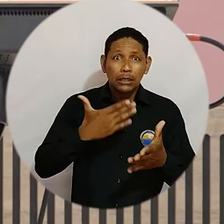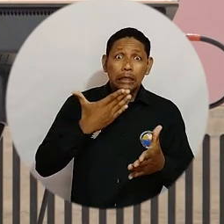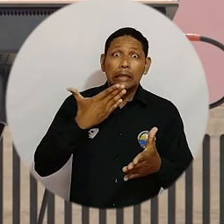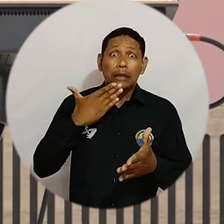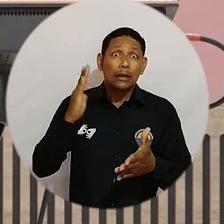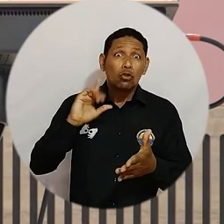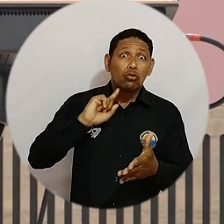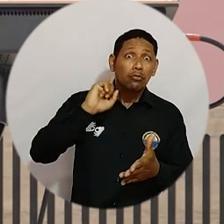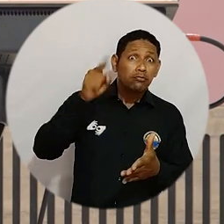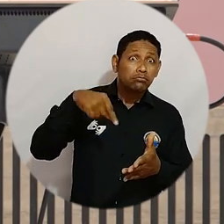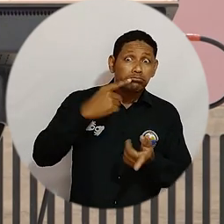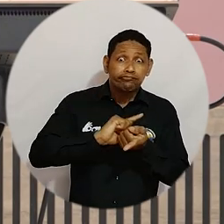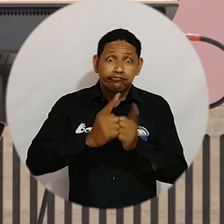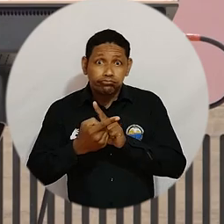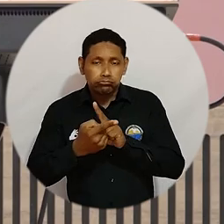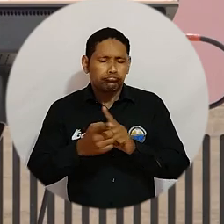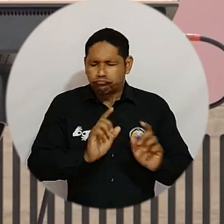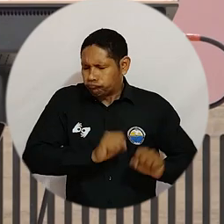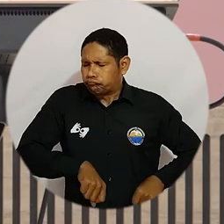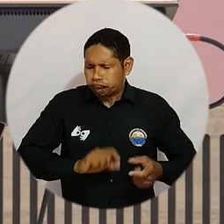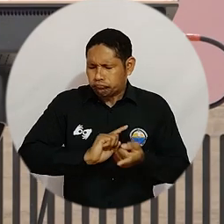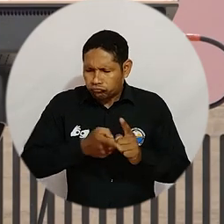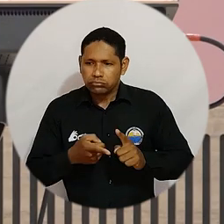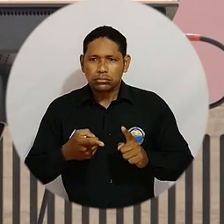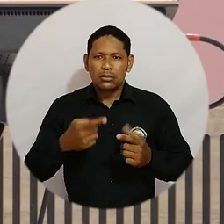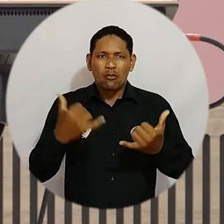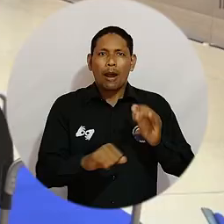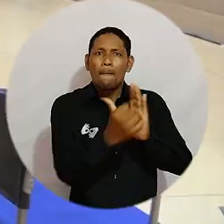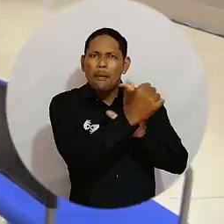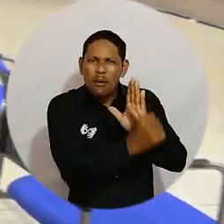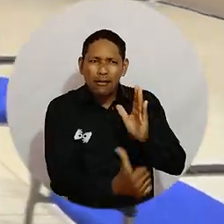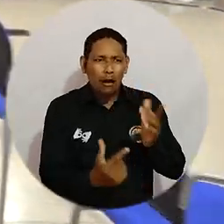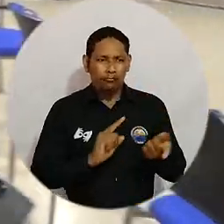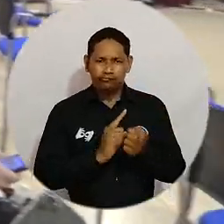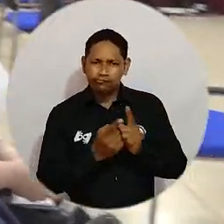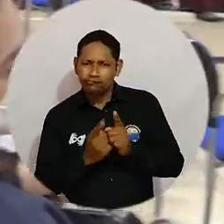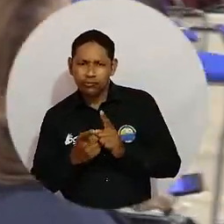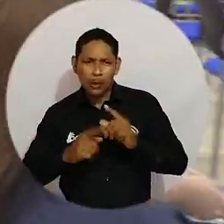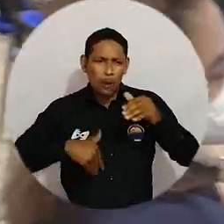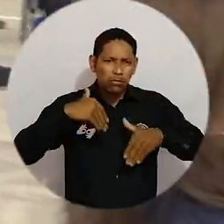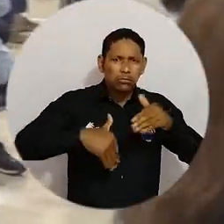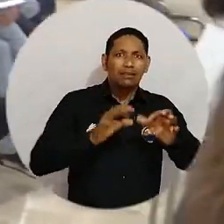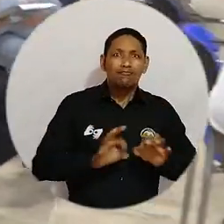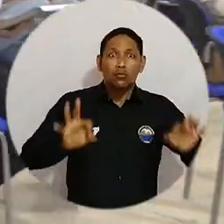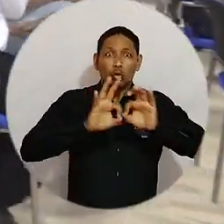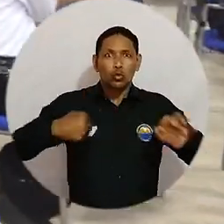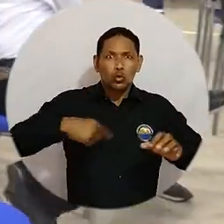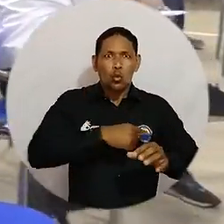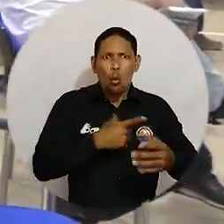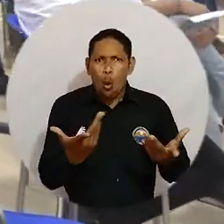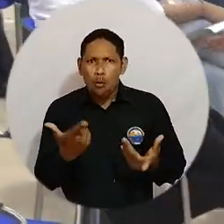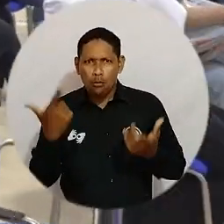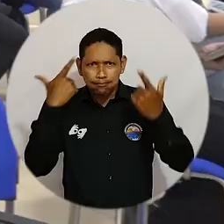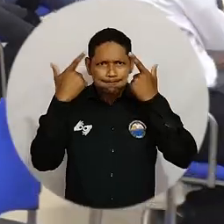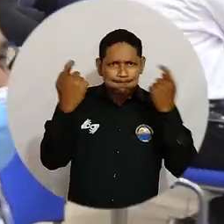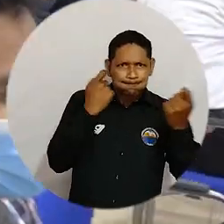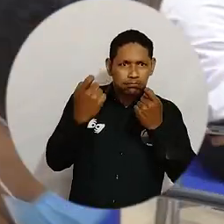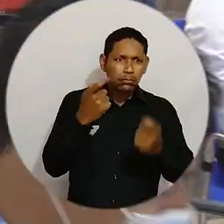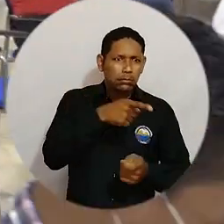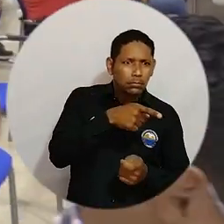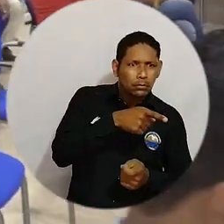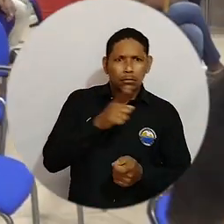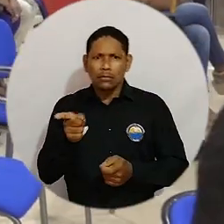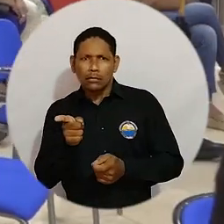cambiarlos, los cambiamos. Igual hemos cogido en este momento los estatutos y los hemos transformado totalmente, que tenemos que tratar porque los seres humanos tendremos que irnos a los opuestos, o una